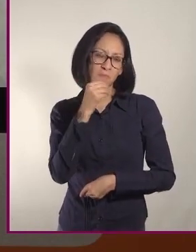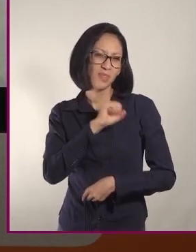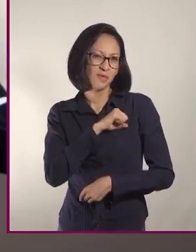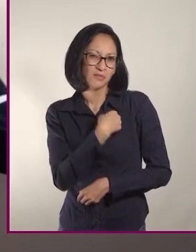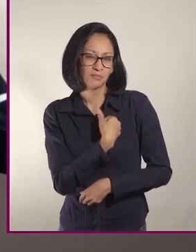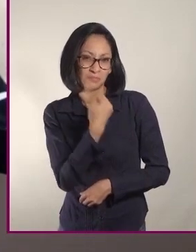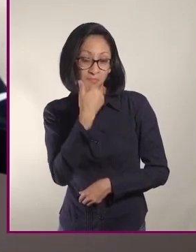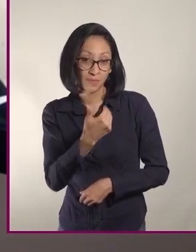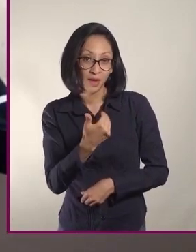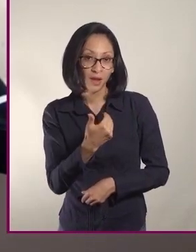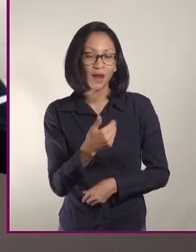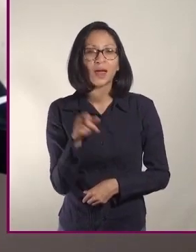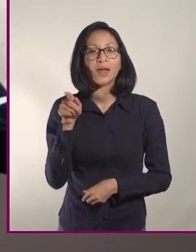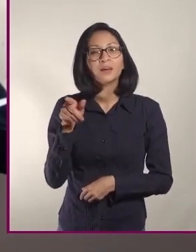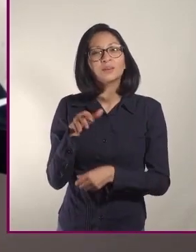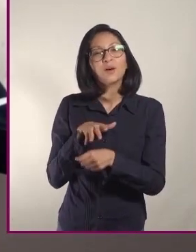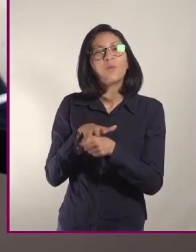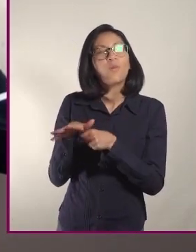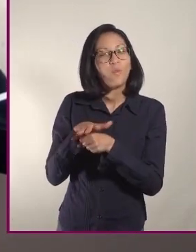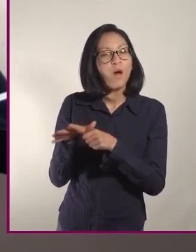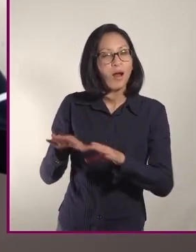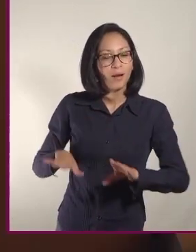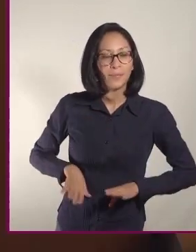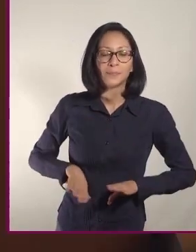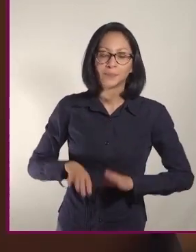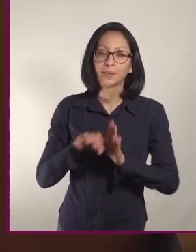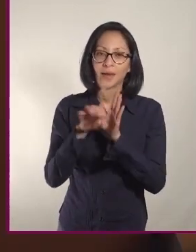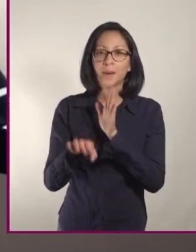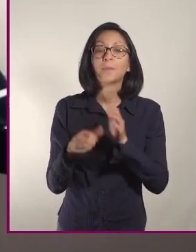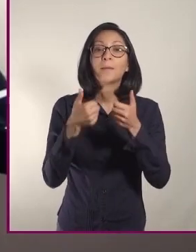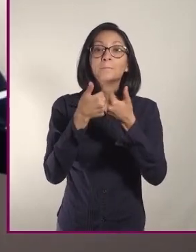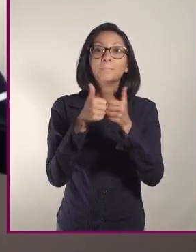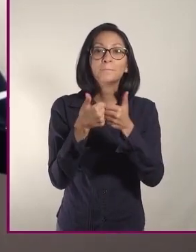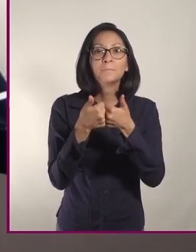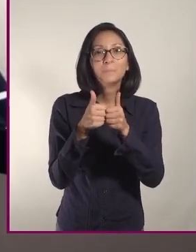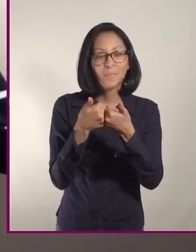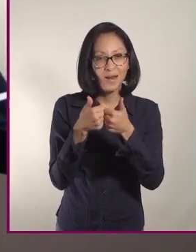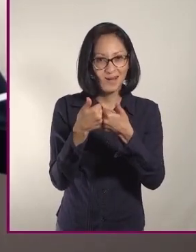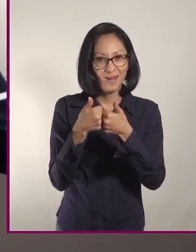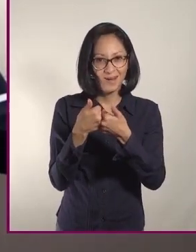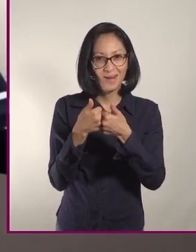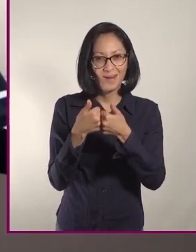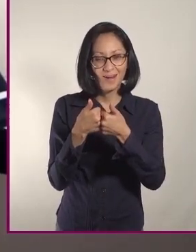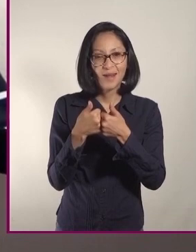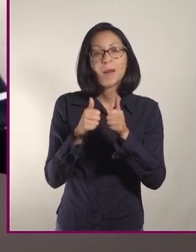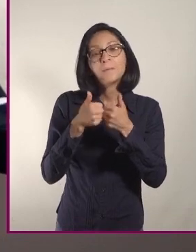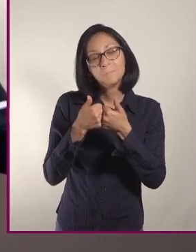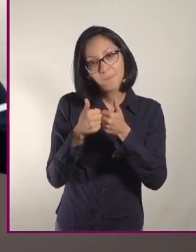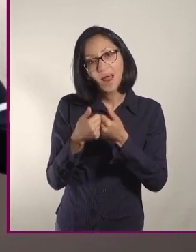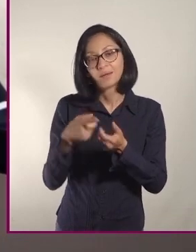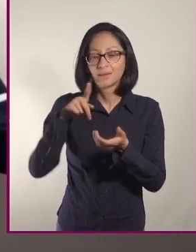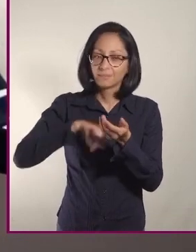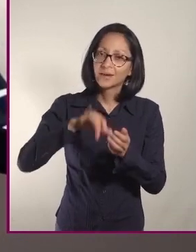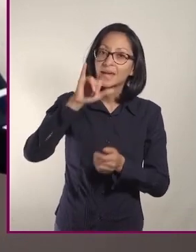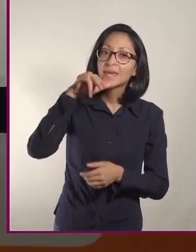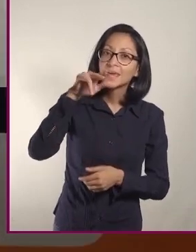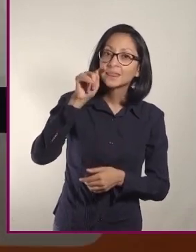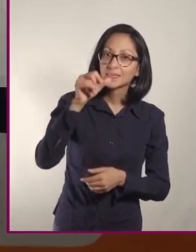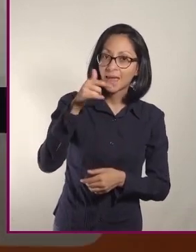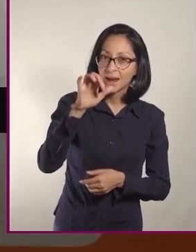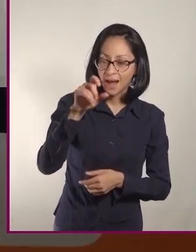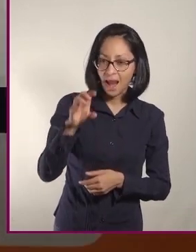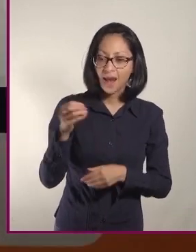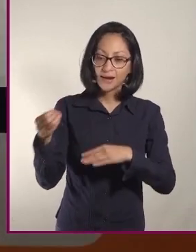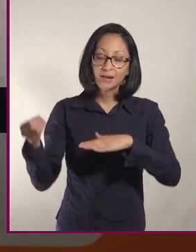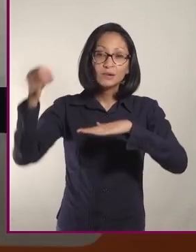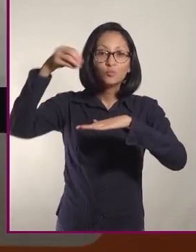saludable. Las tapas casi siempre son un pan, que justamente es un pan integral, al cual encima se